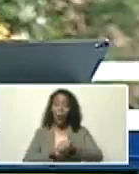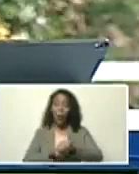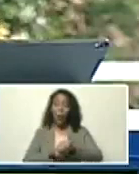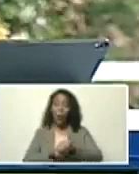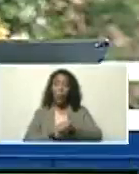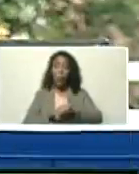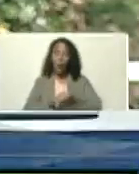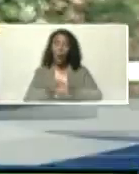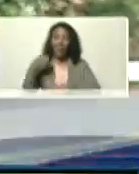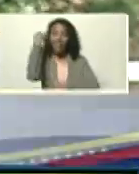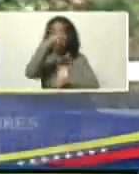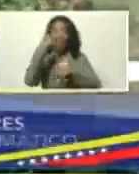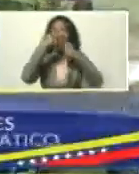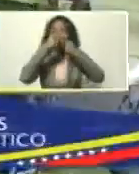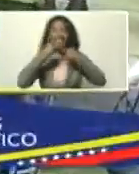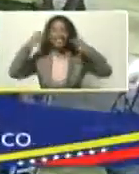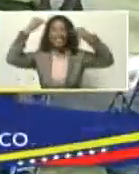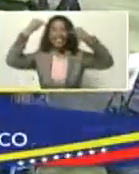cara sonriente,